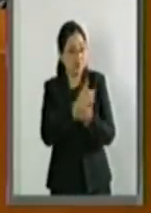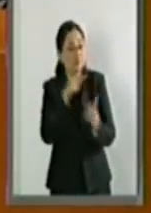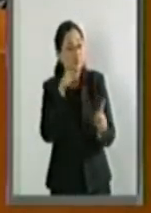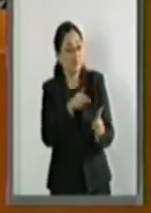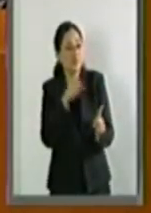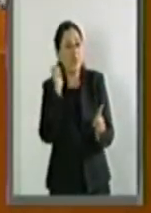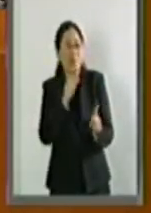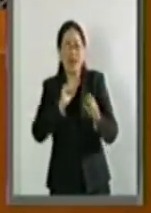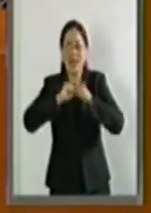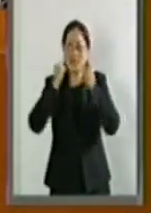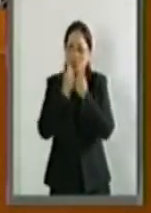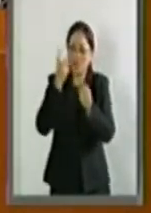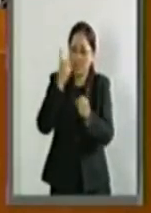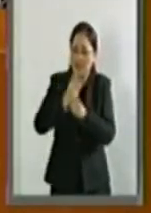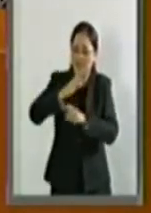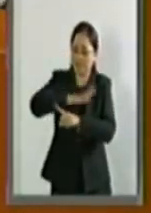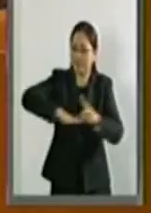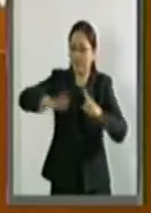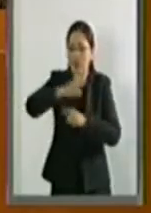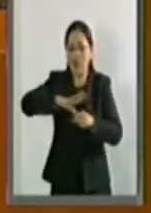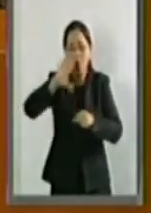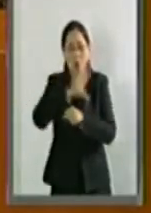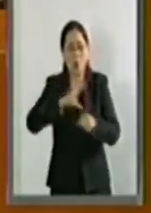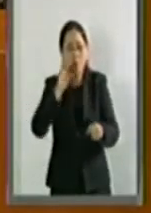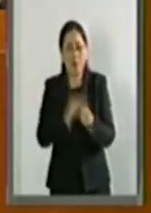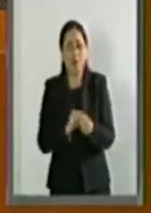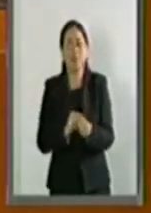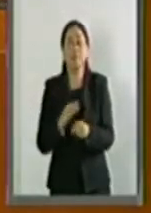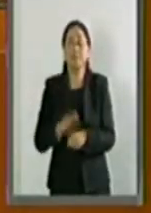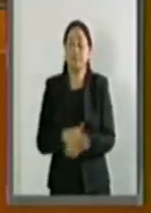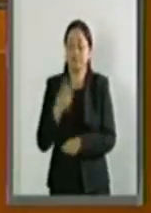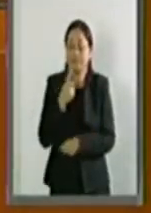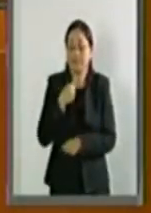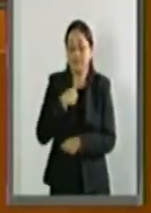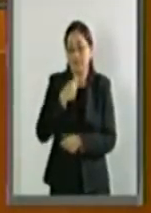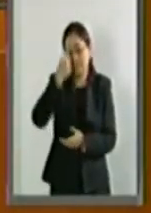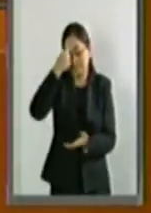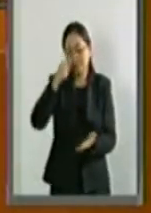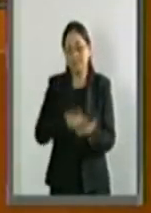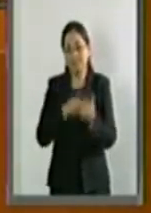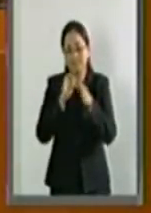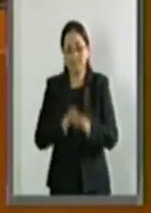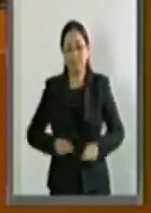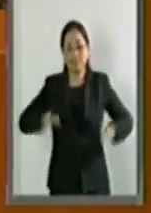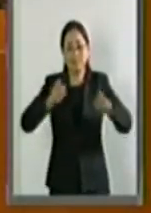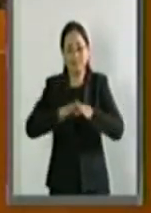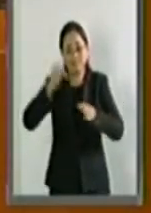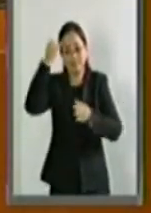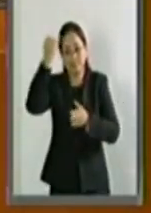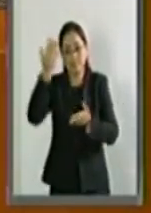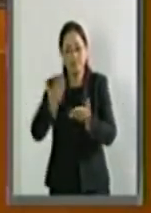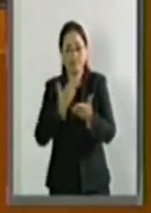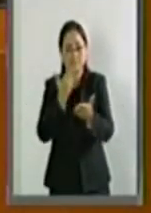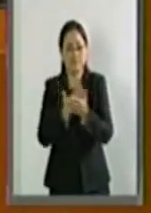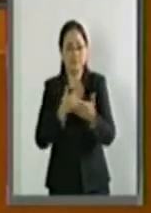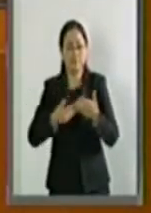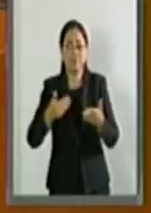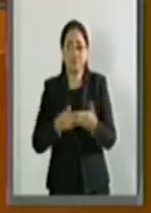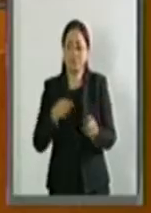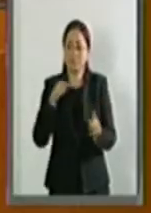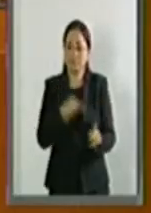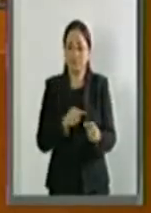sino a la sociedad de su conjunto. Por eso me parece importante esta iniciativa, que además